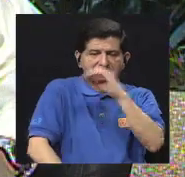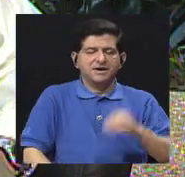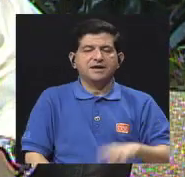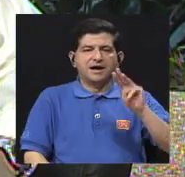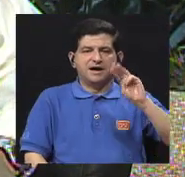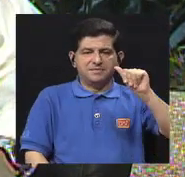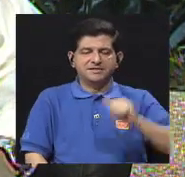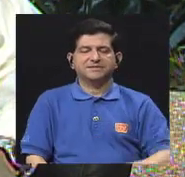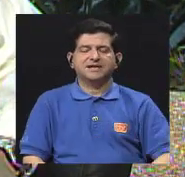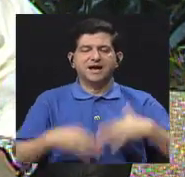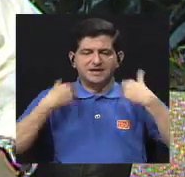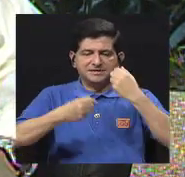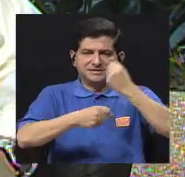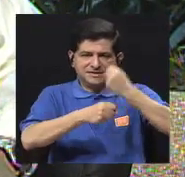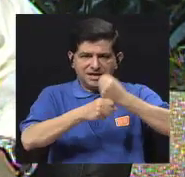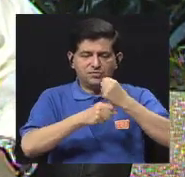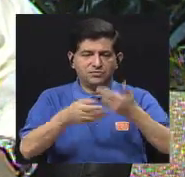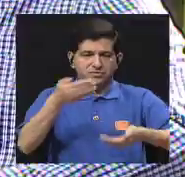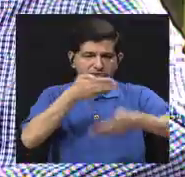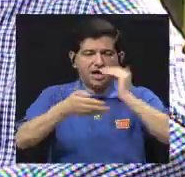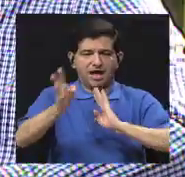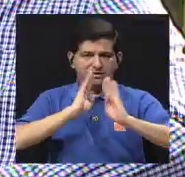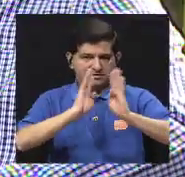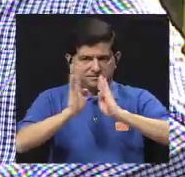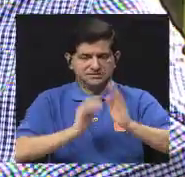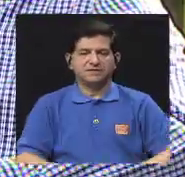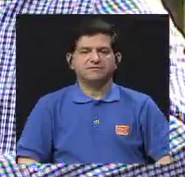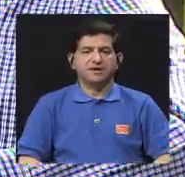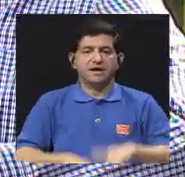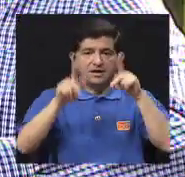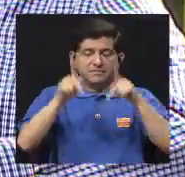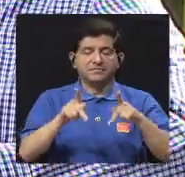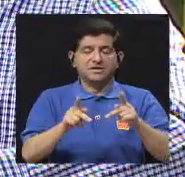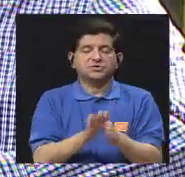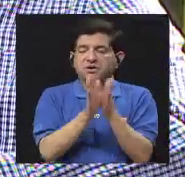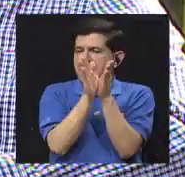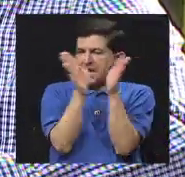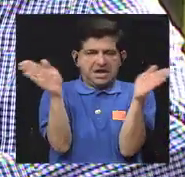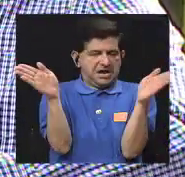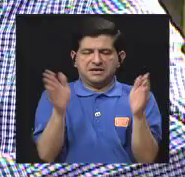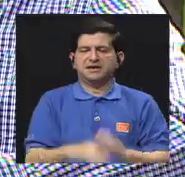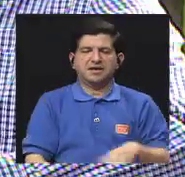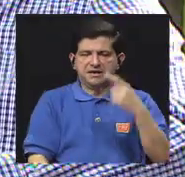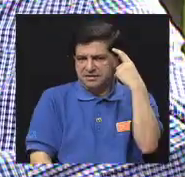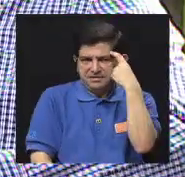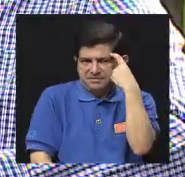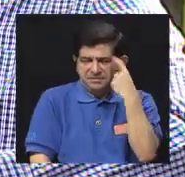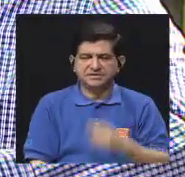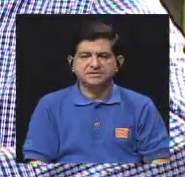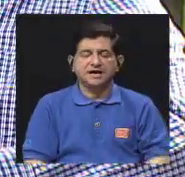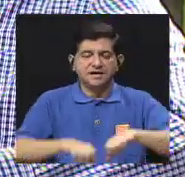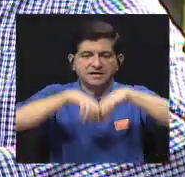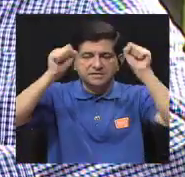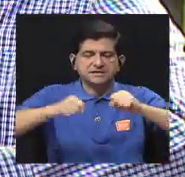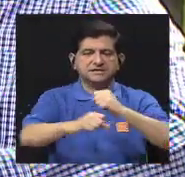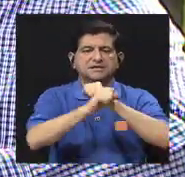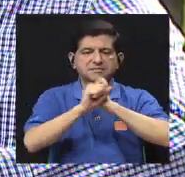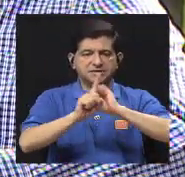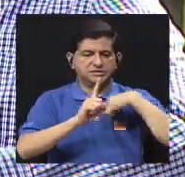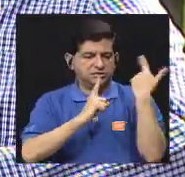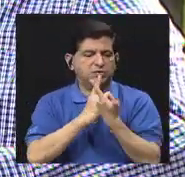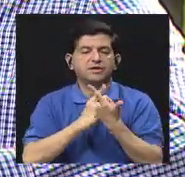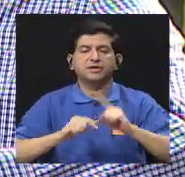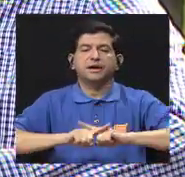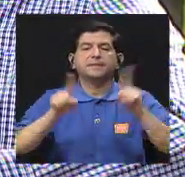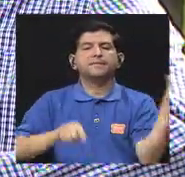estábamos conversando en el bloque anterior acerca de el personal en términos generales de nuestro sistema de seguridad social,